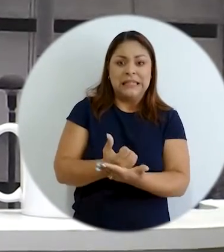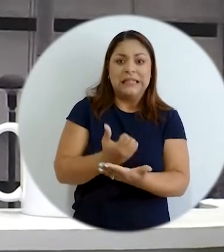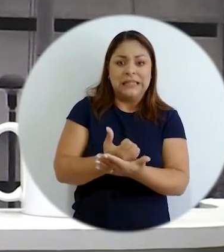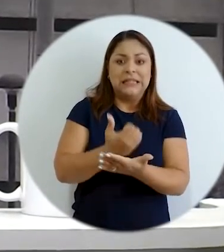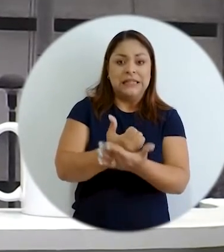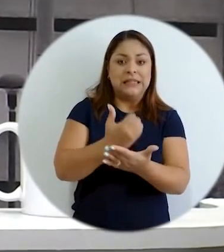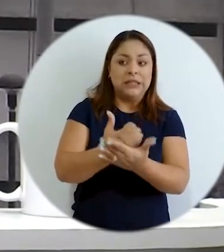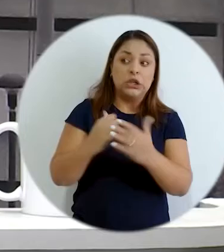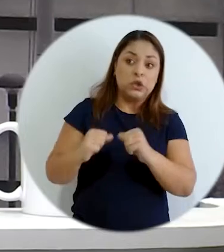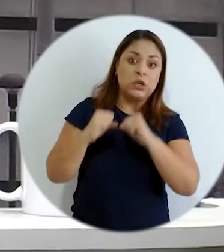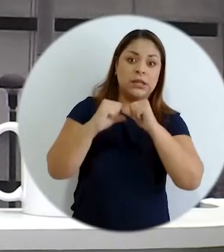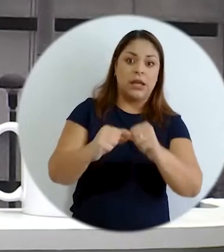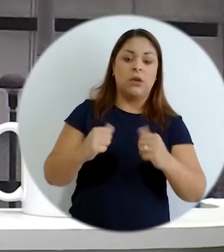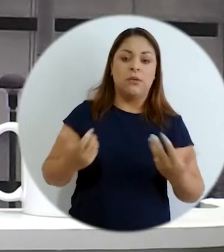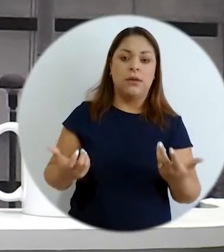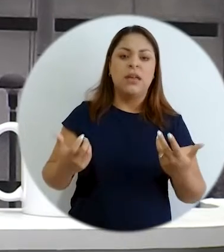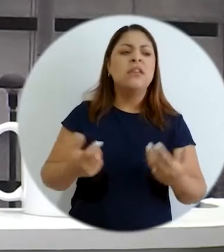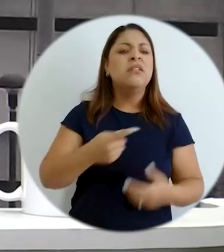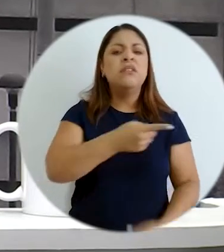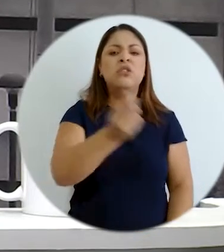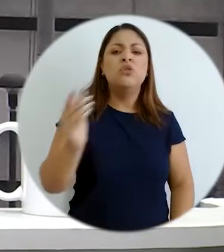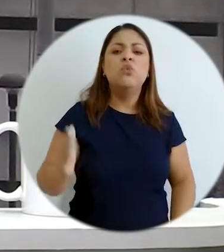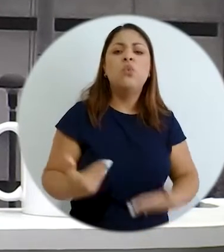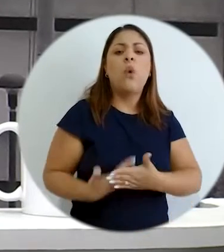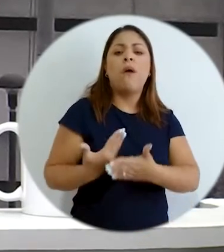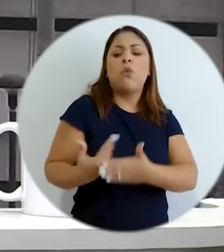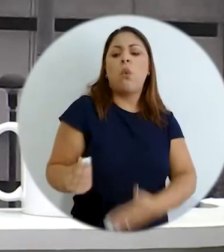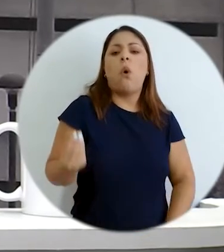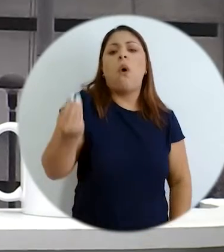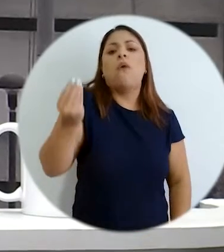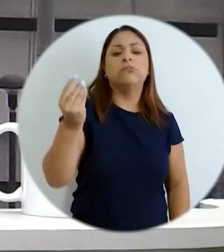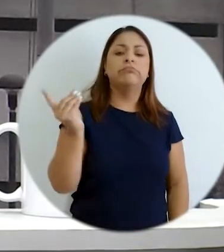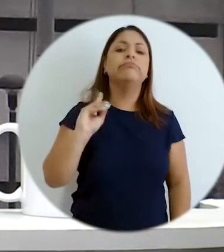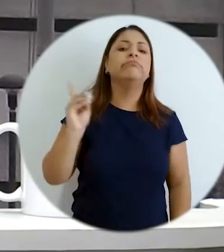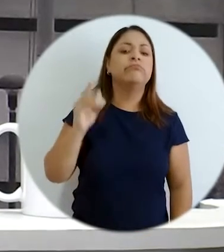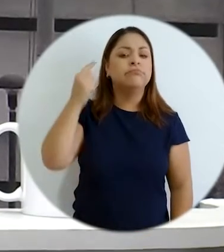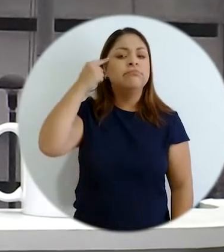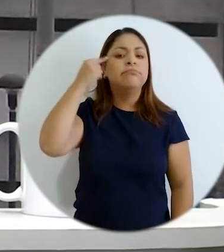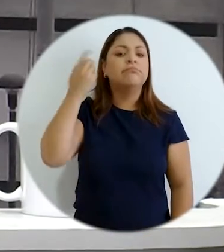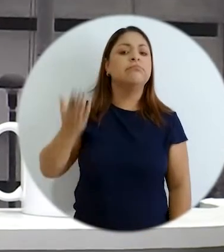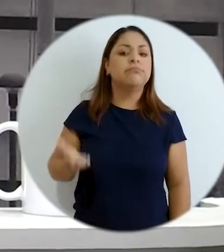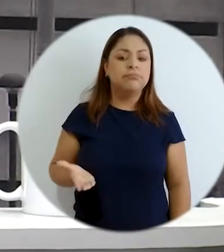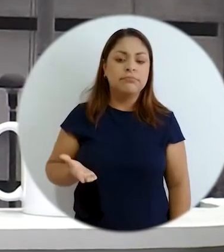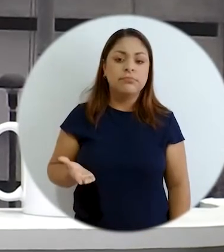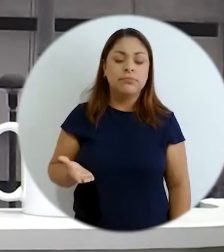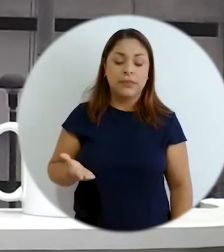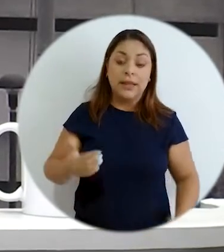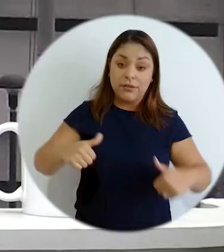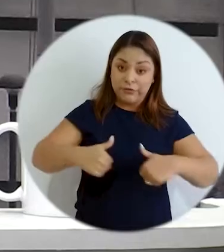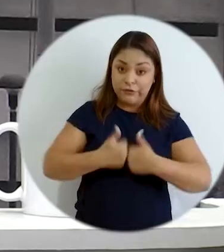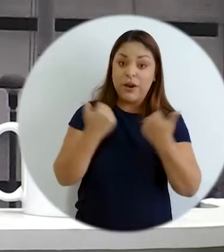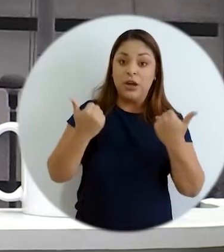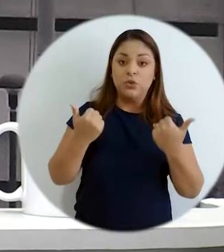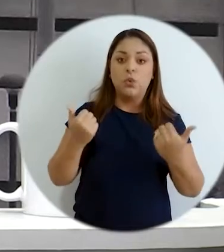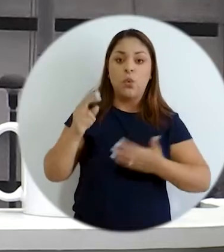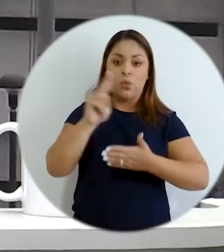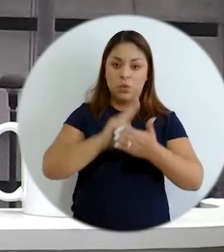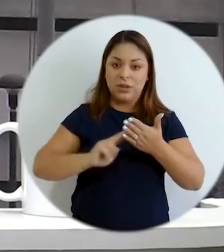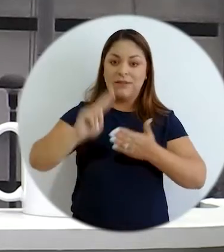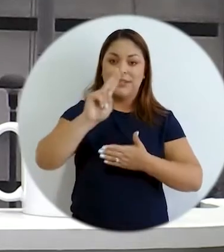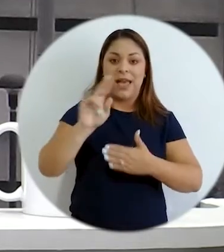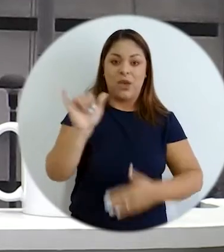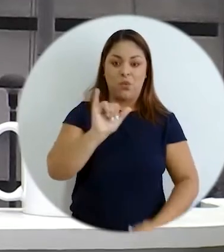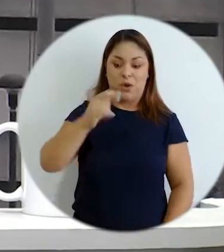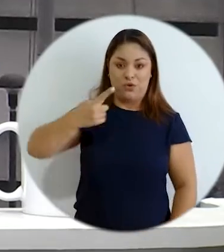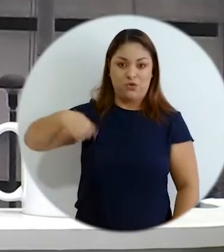la economía costarricense bueno que están pensando las nuevas generaciones y dónde van a estar las nuevas generaciones entonces el reto es que